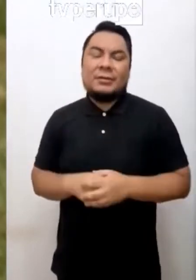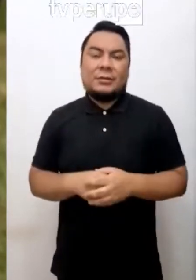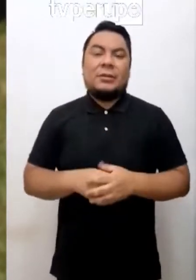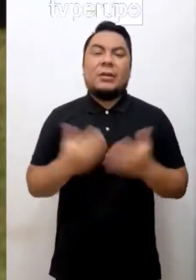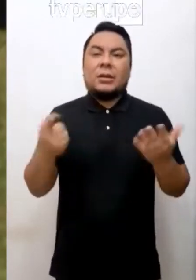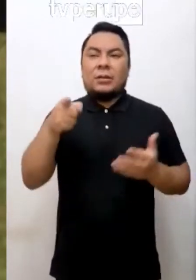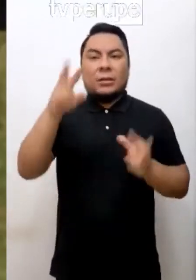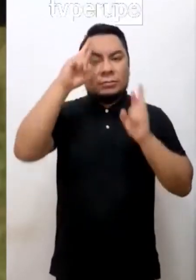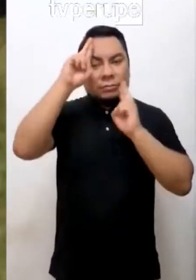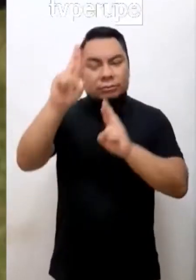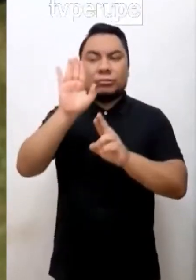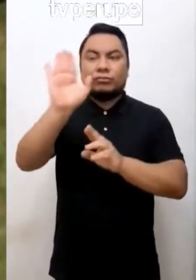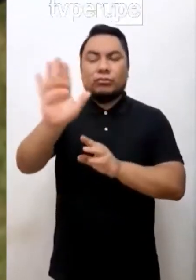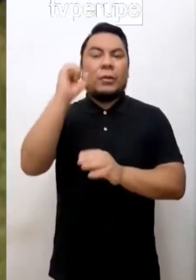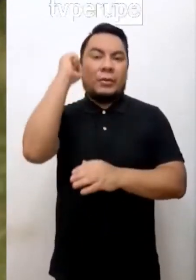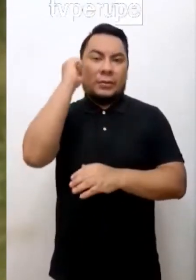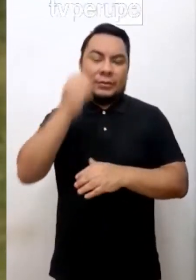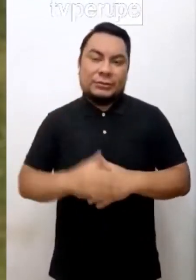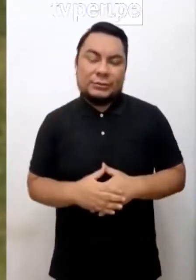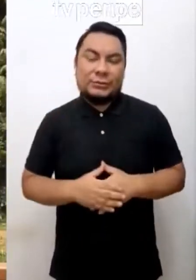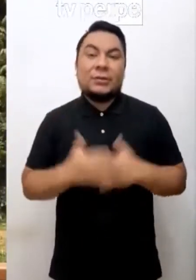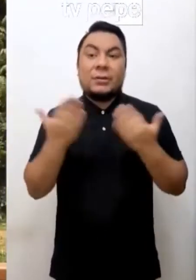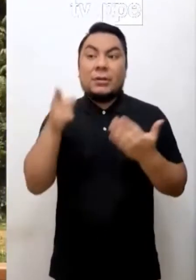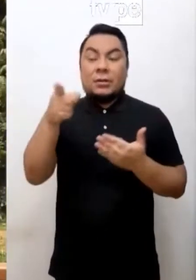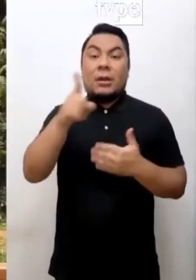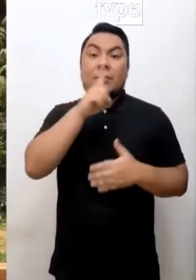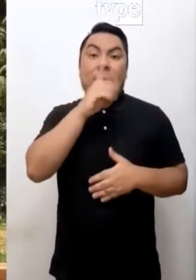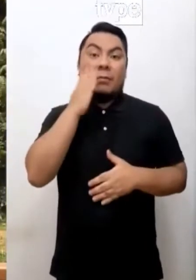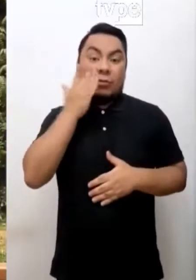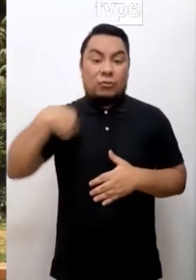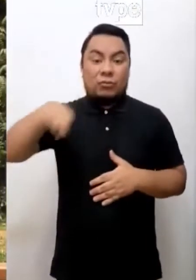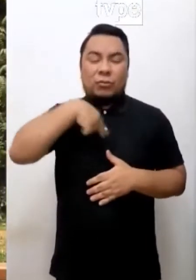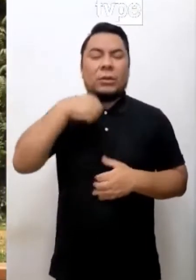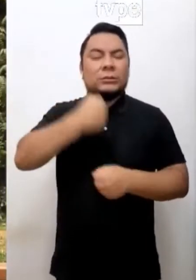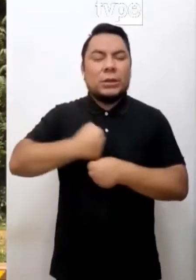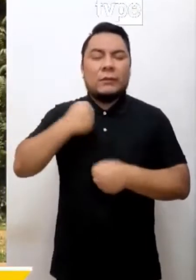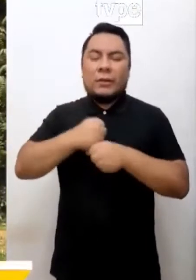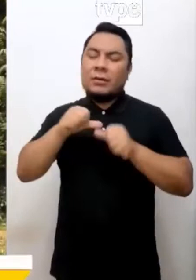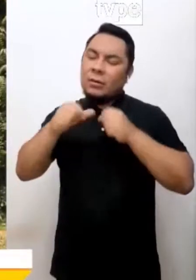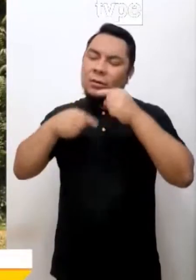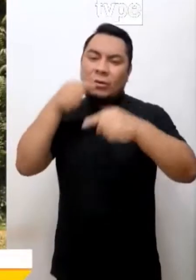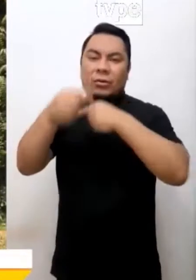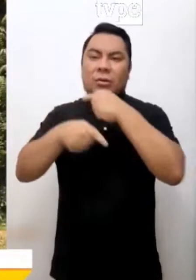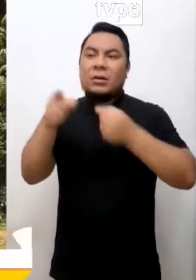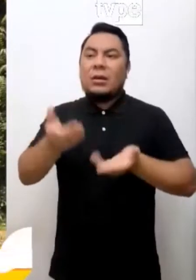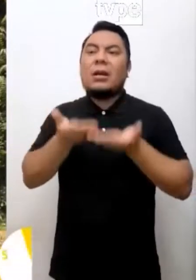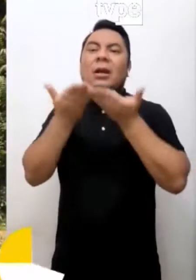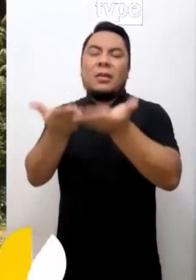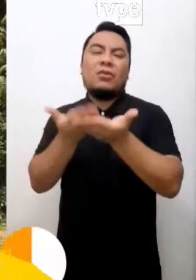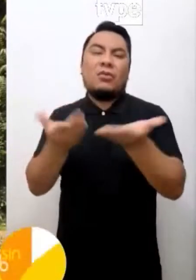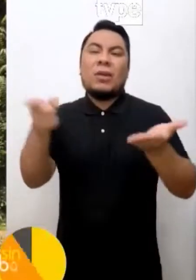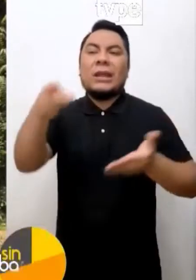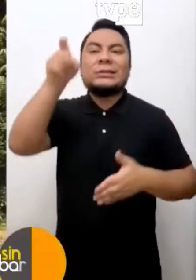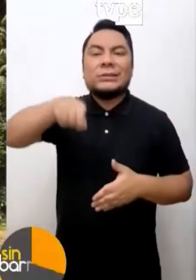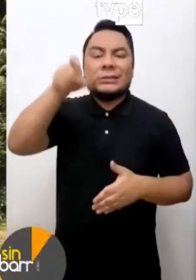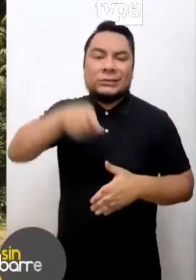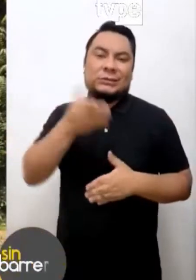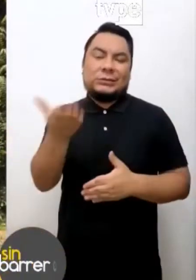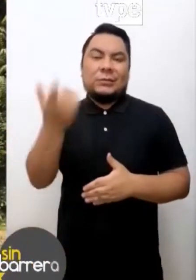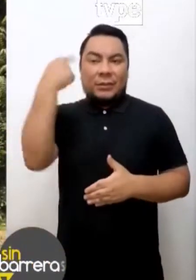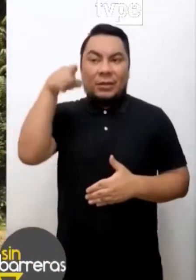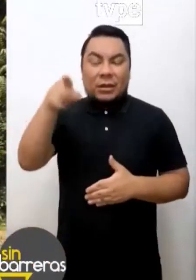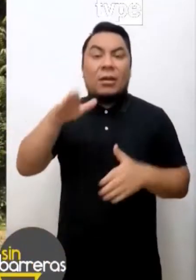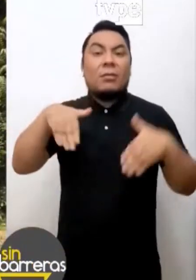ellos y que respetemos cada uno de sus derechos. Como padres, nosotros trabajamos diariamente por brindarles las herramientas que ellos